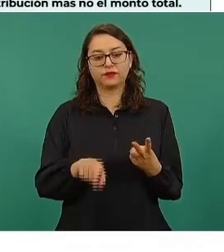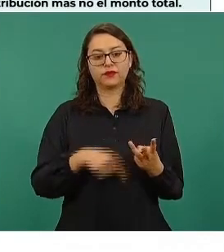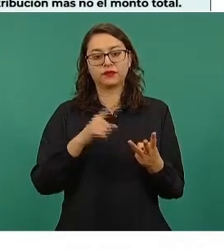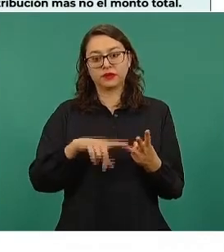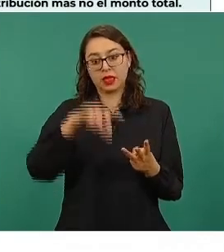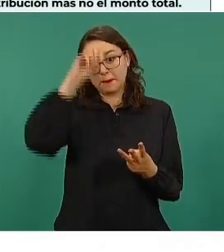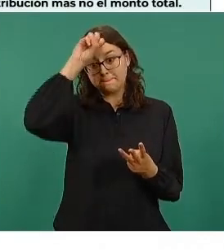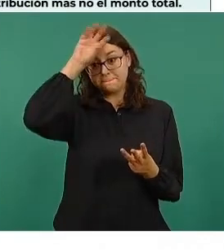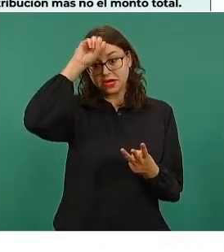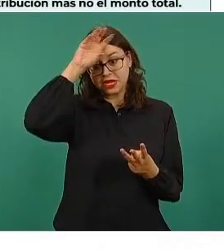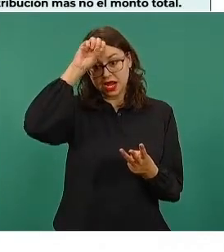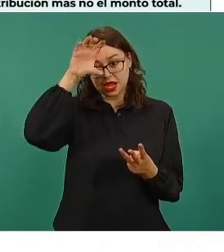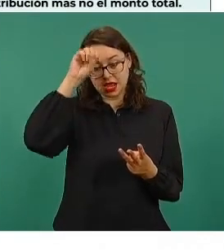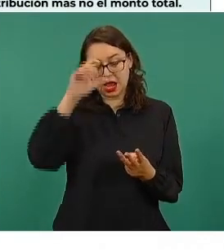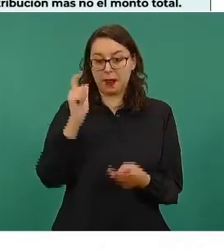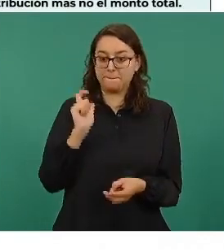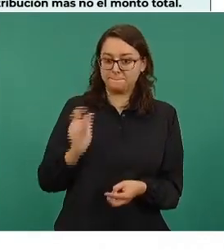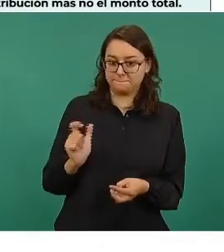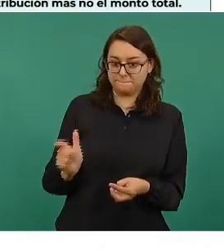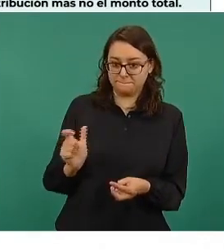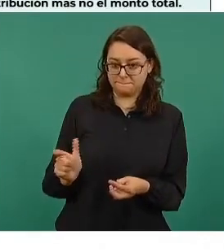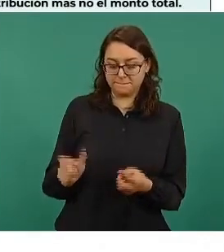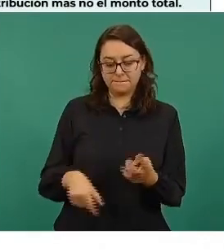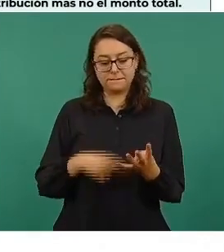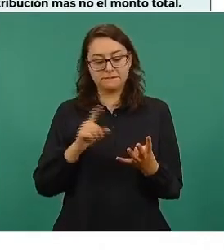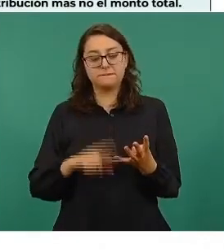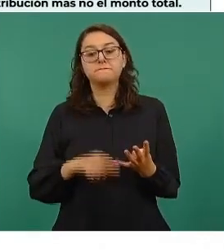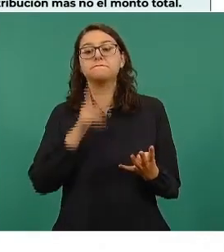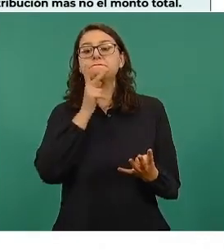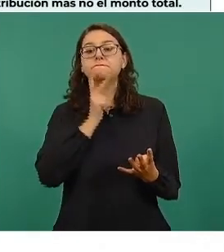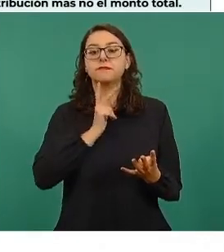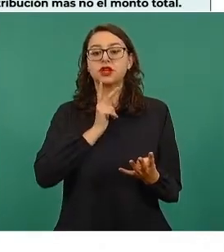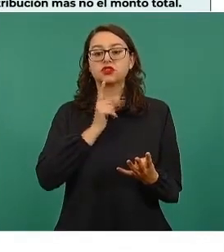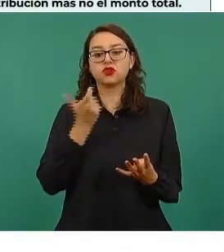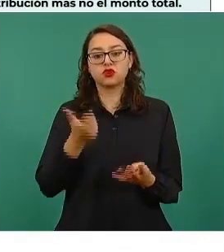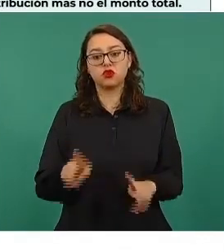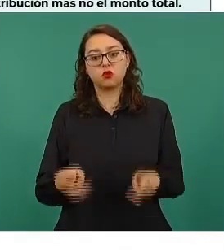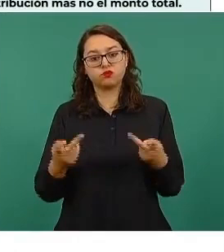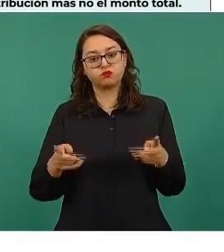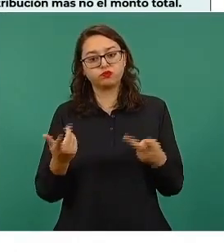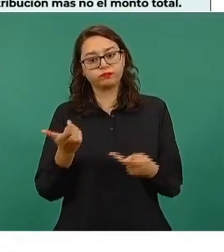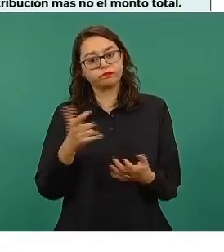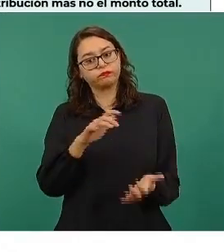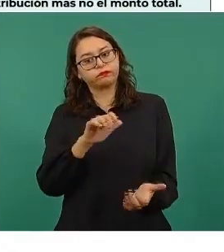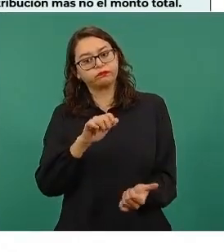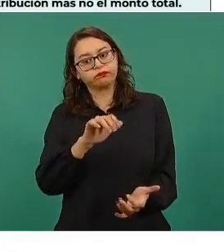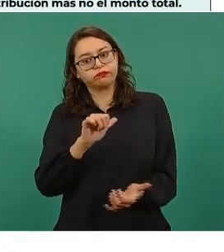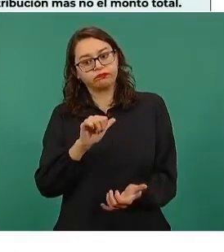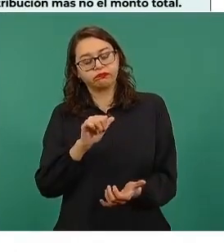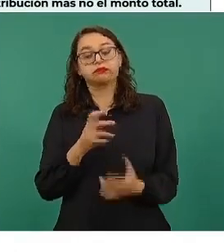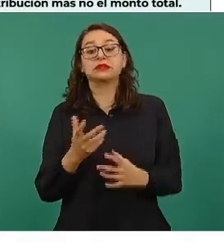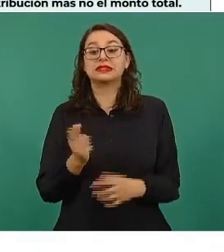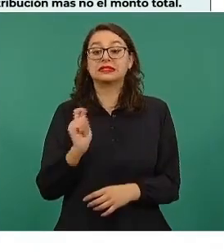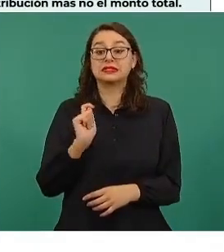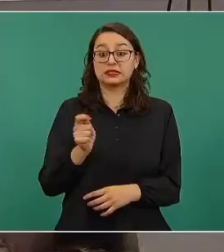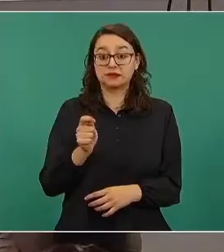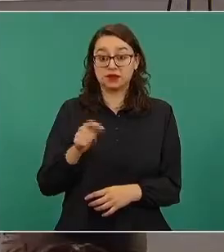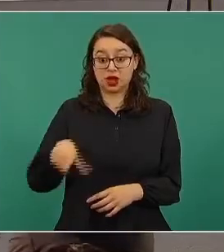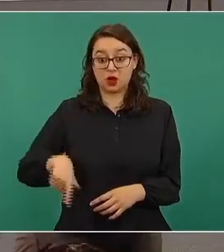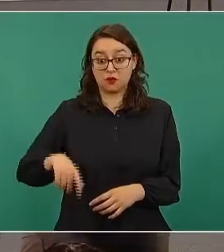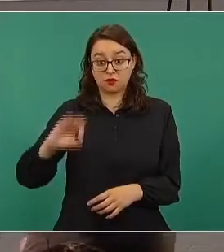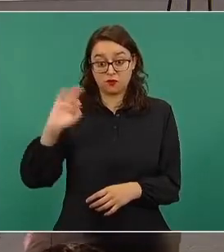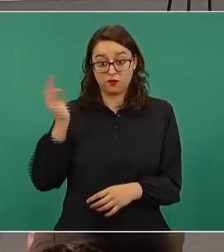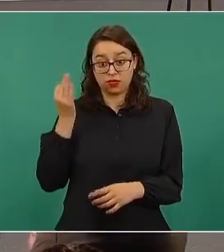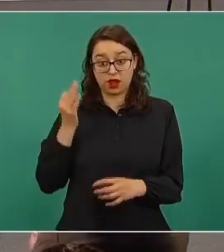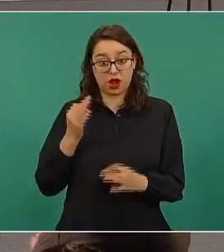de minería y los ingresos petroleros. Es decir, la ley determina que lo que reciben las entidades